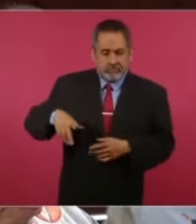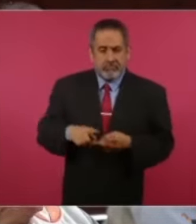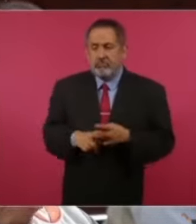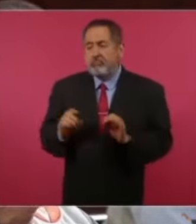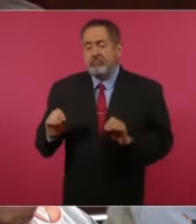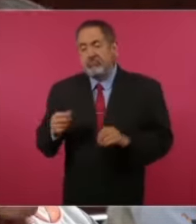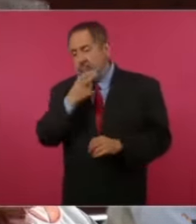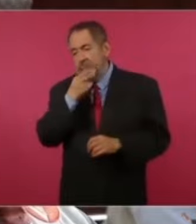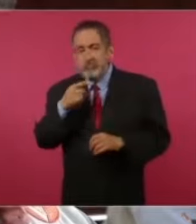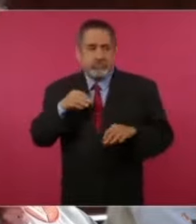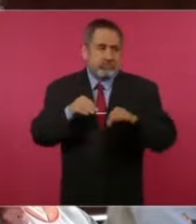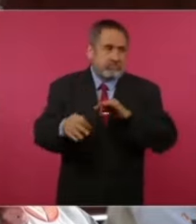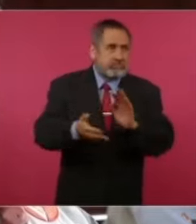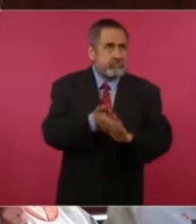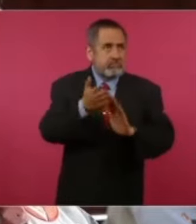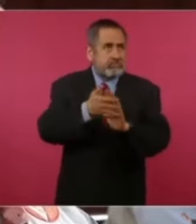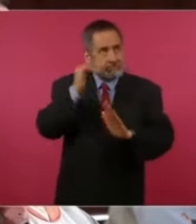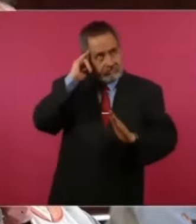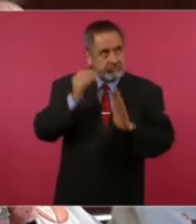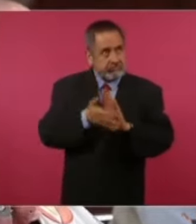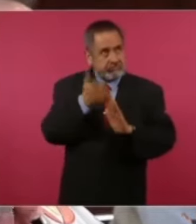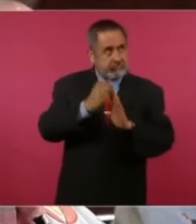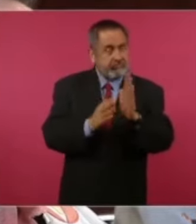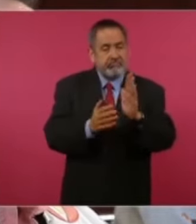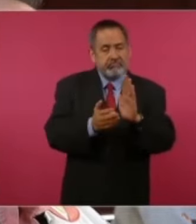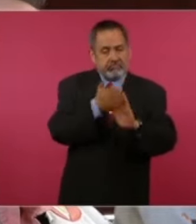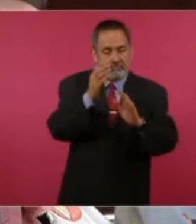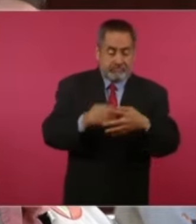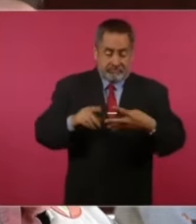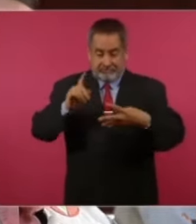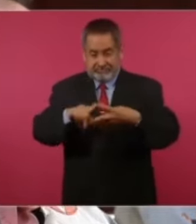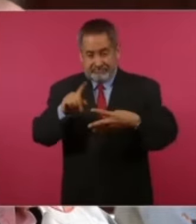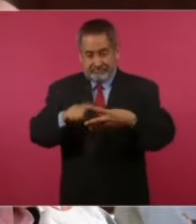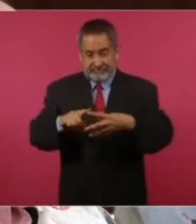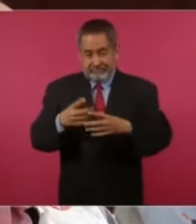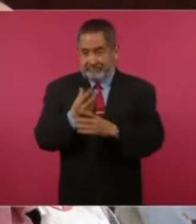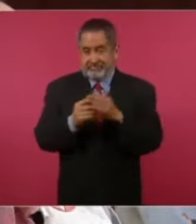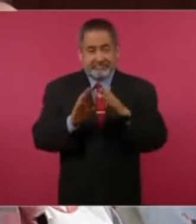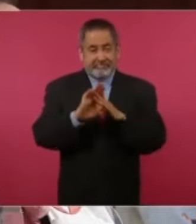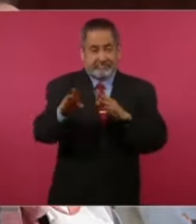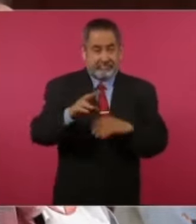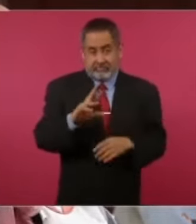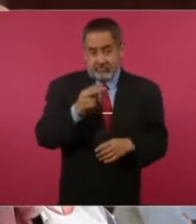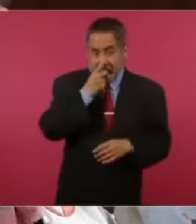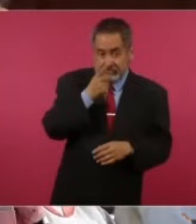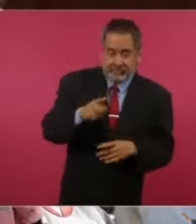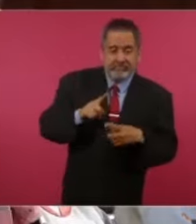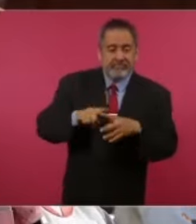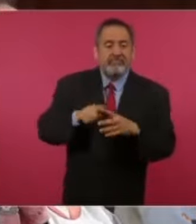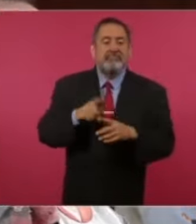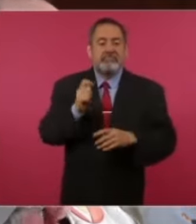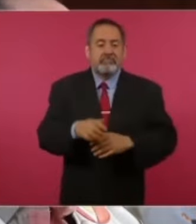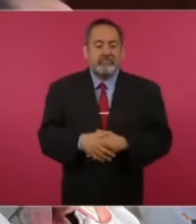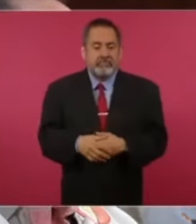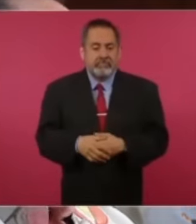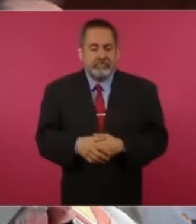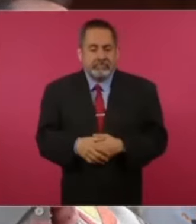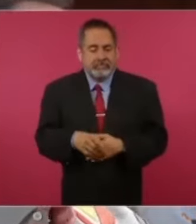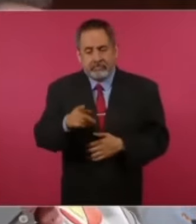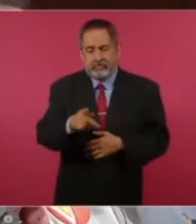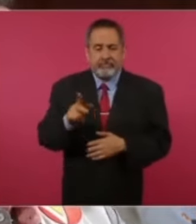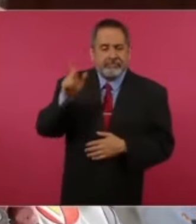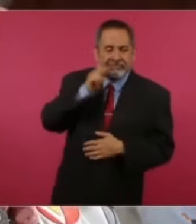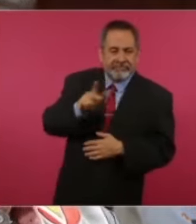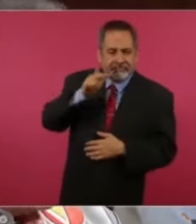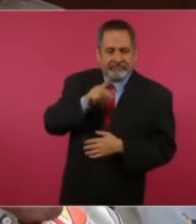construcción. Y el cuarto trabajo que es muy común de los inmigrantes que no se habla es ser conejillo de indias.